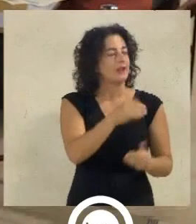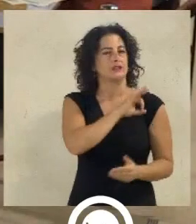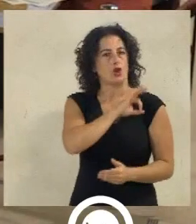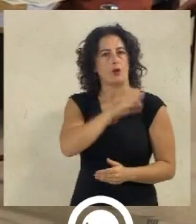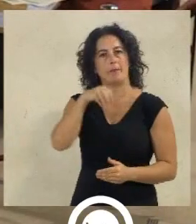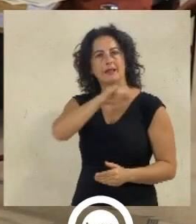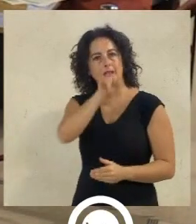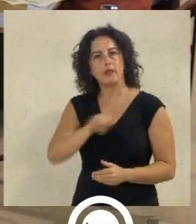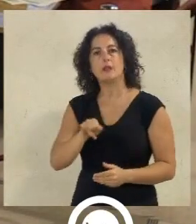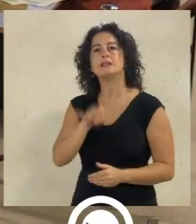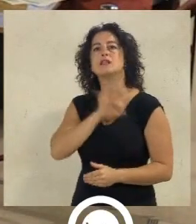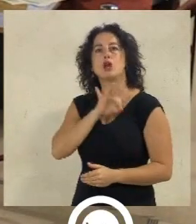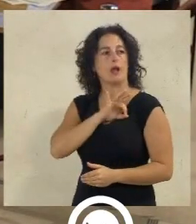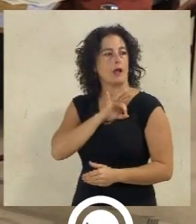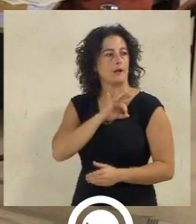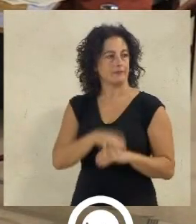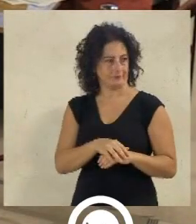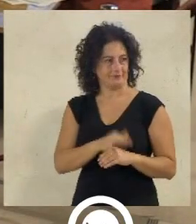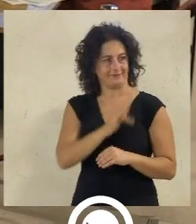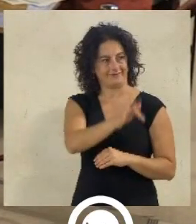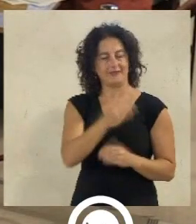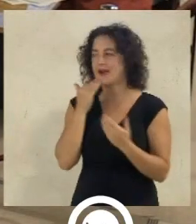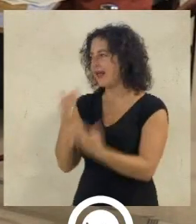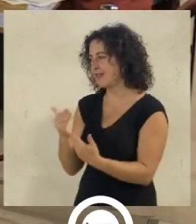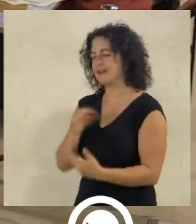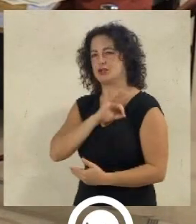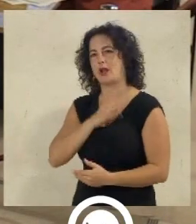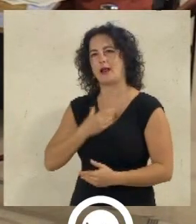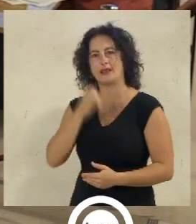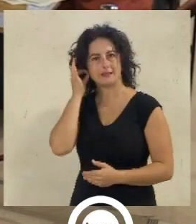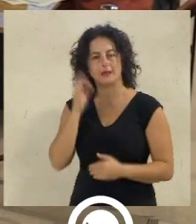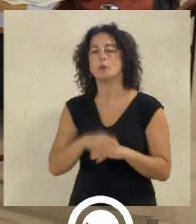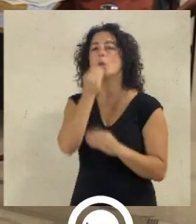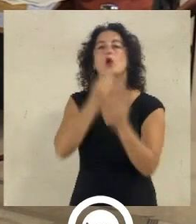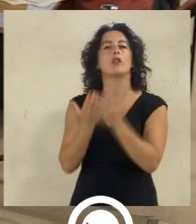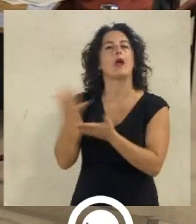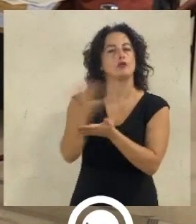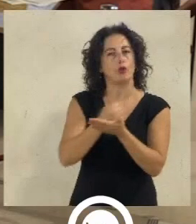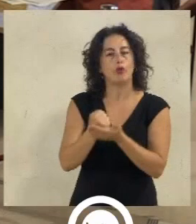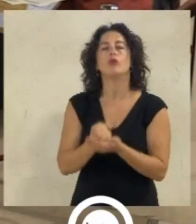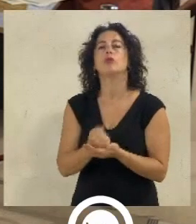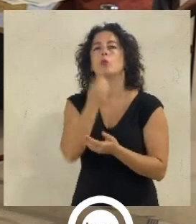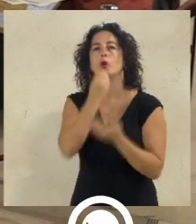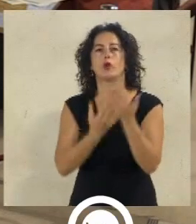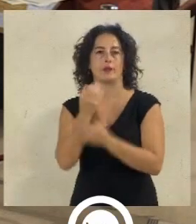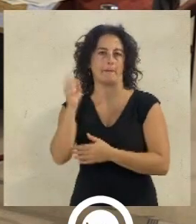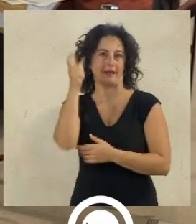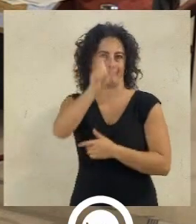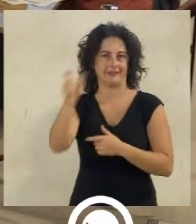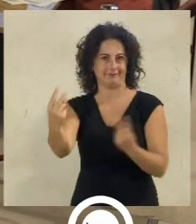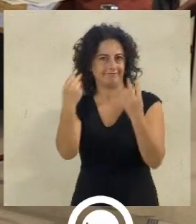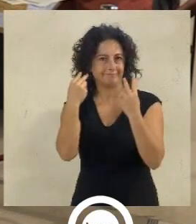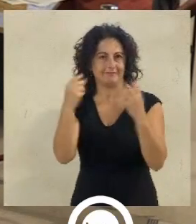financiera del consistorio. Remanente líquido de tesorería, más 45.900.000 euros. Capacidad de